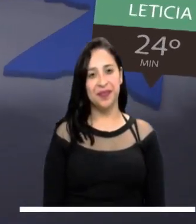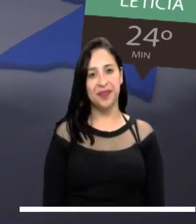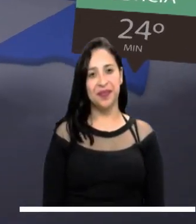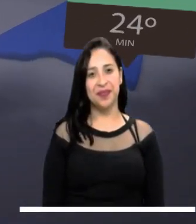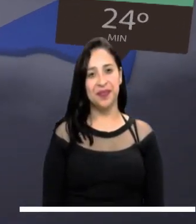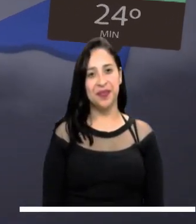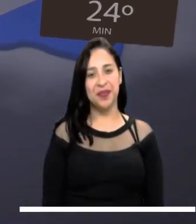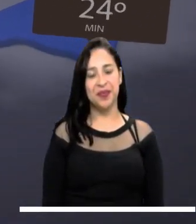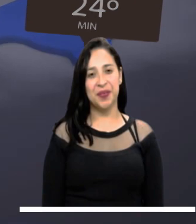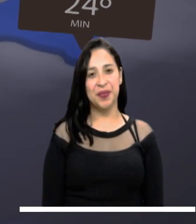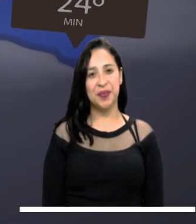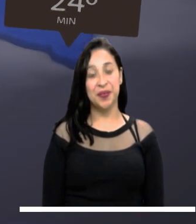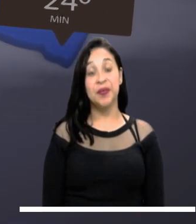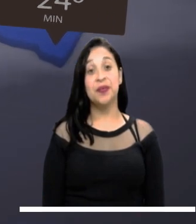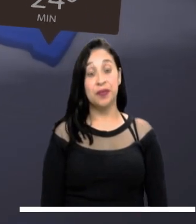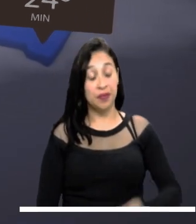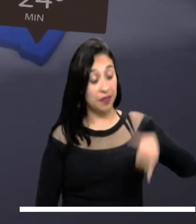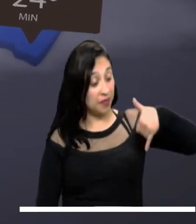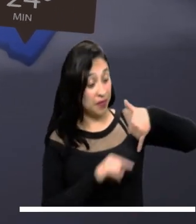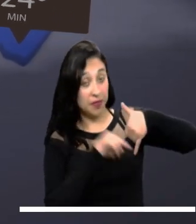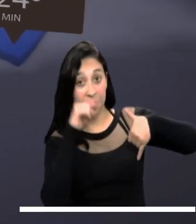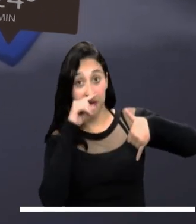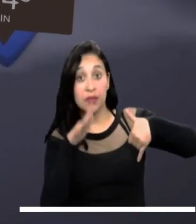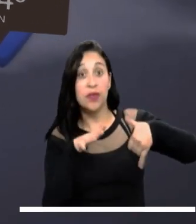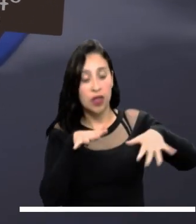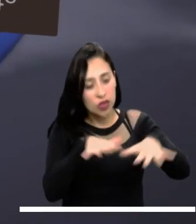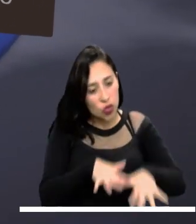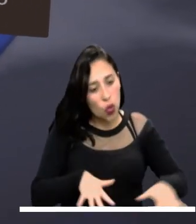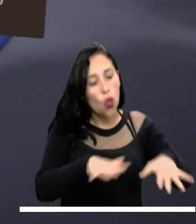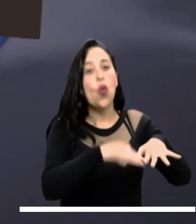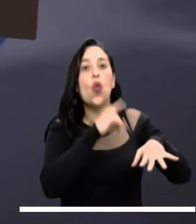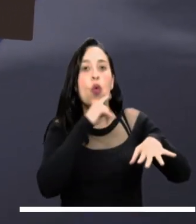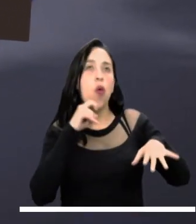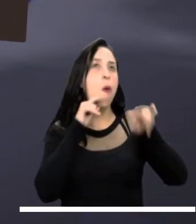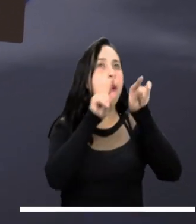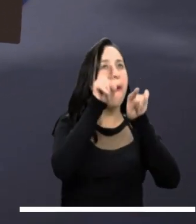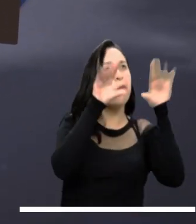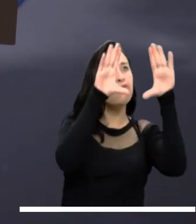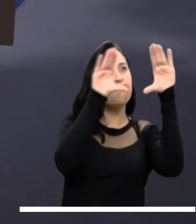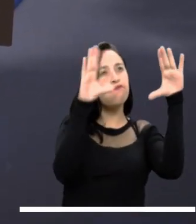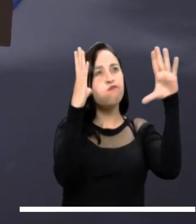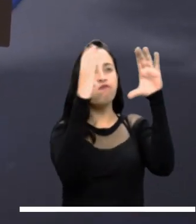En la Amazonía, seguirá el tiempo seco con cielo parcialmente nublado durante la noche.